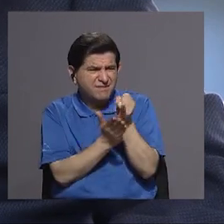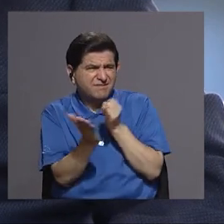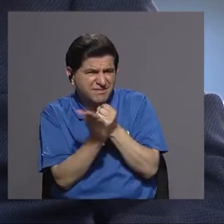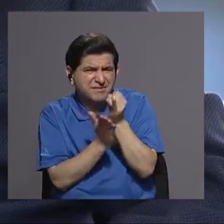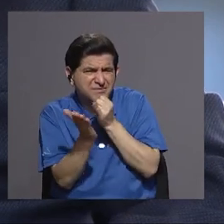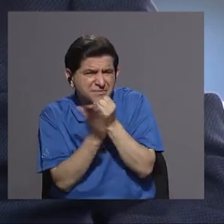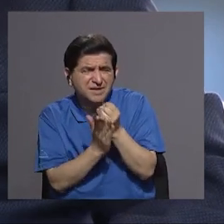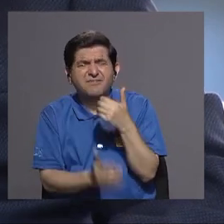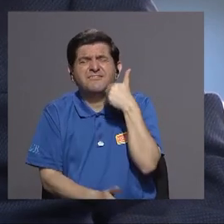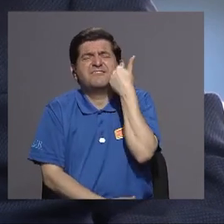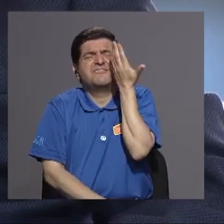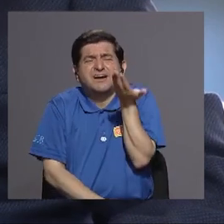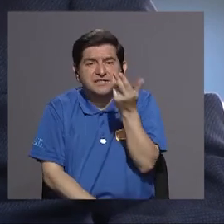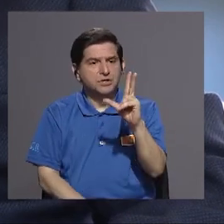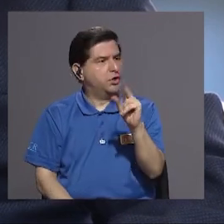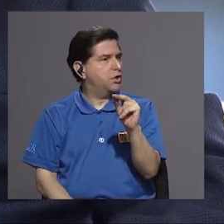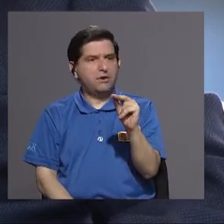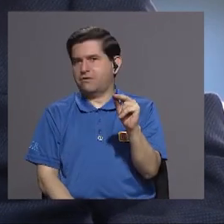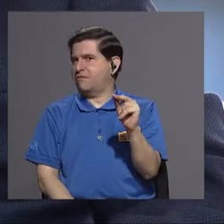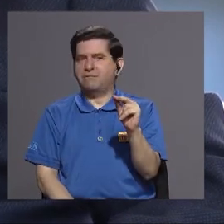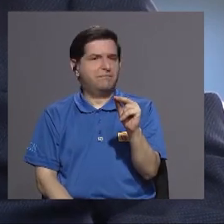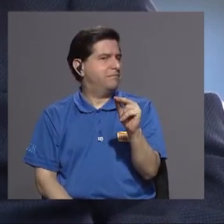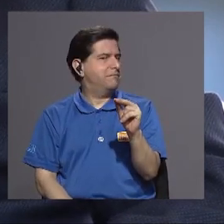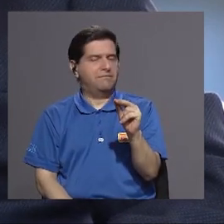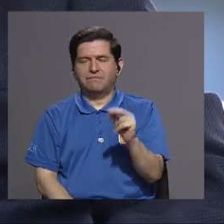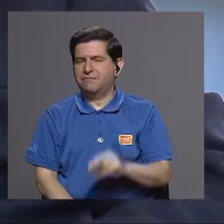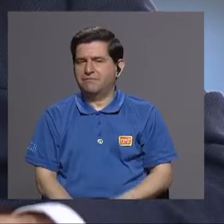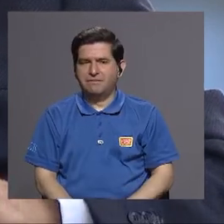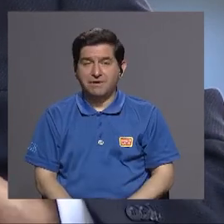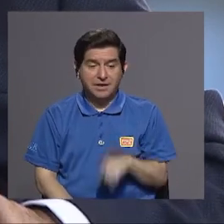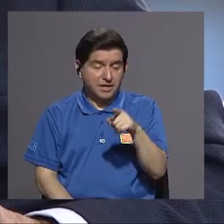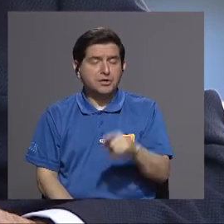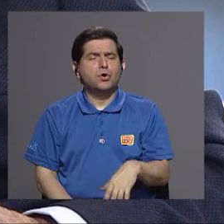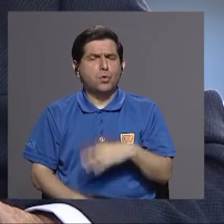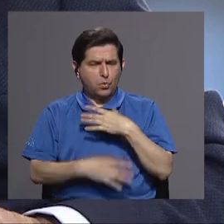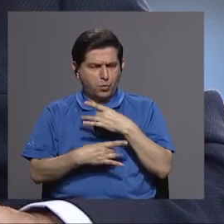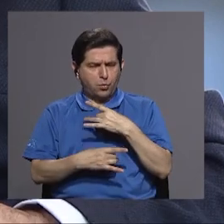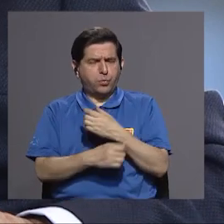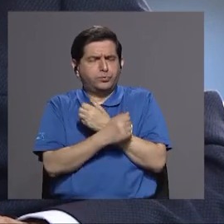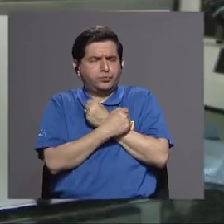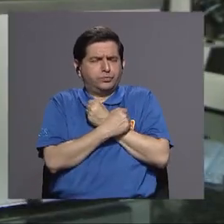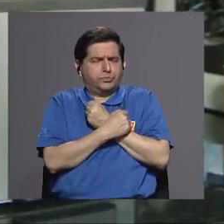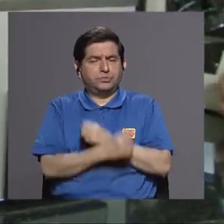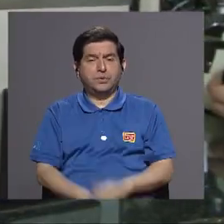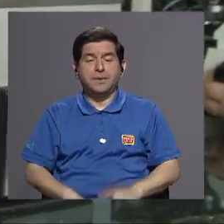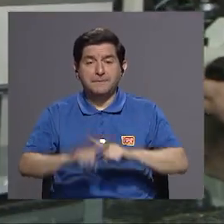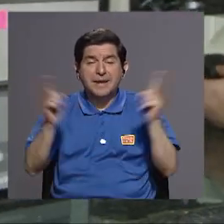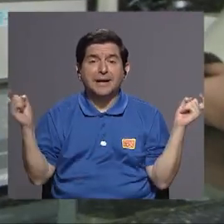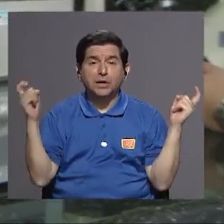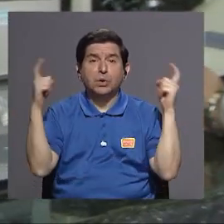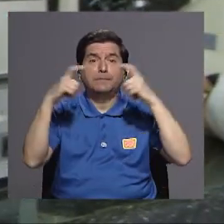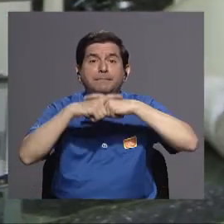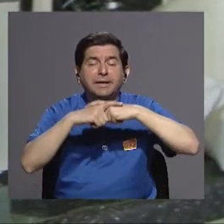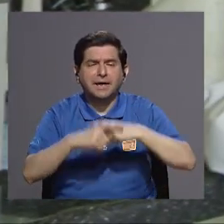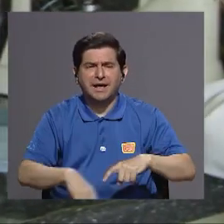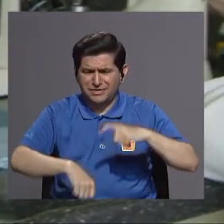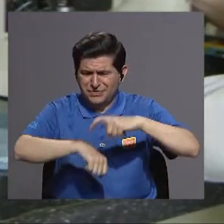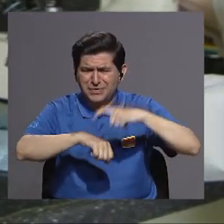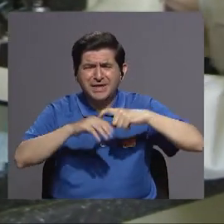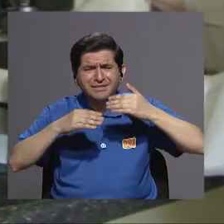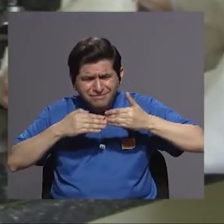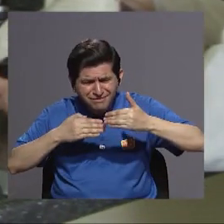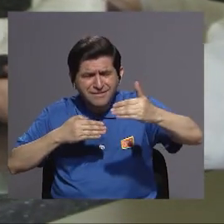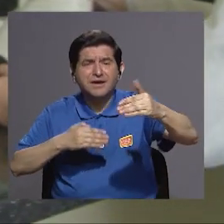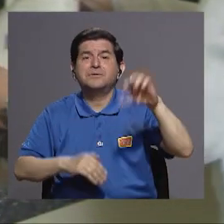investigación es muy fácil no la investigación es es apasionante es muy bonita pero muy complicada y lleva tiempo